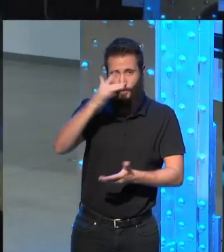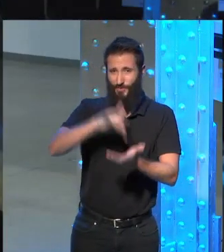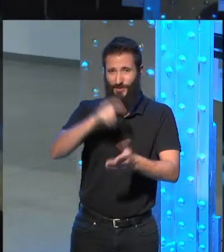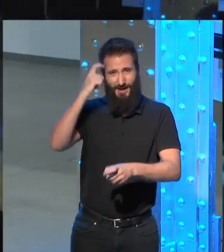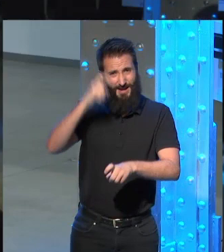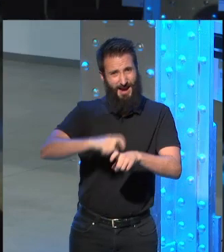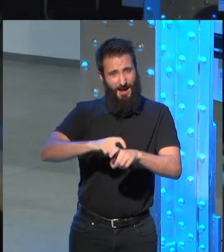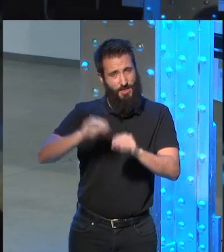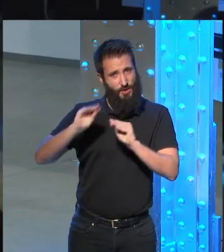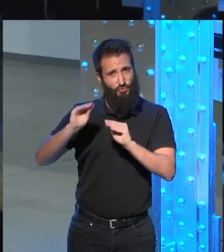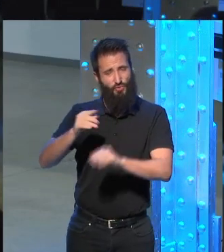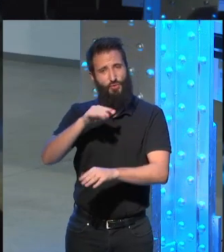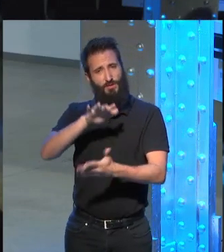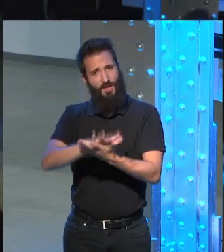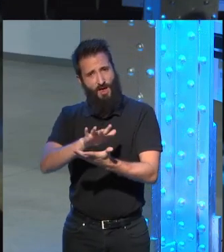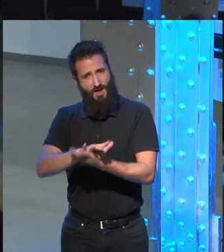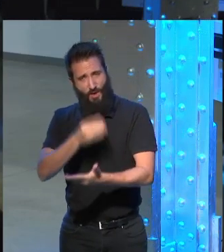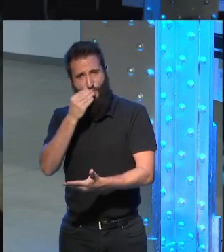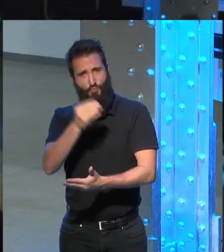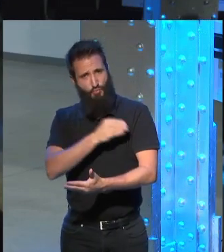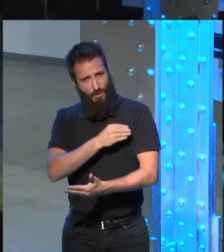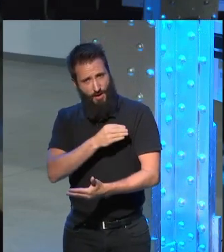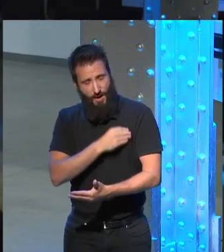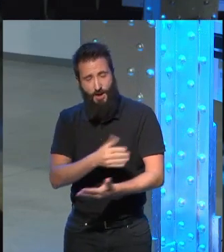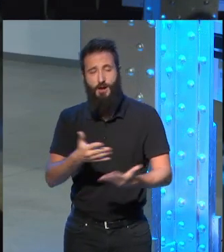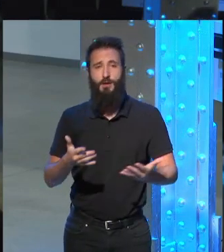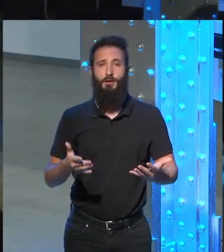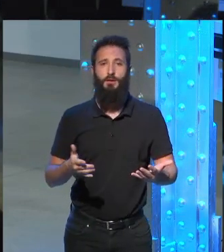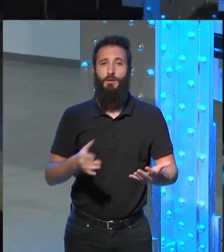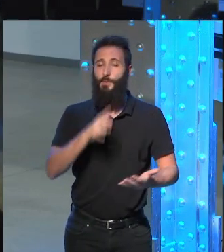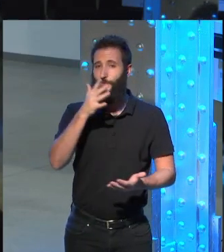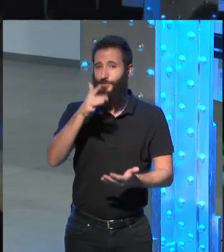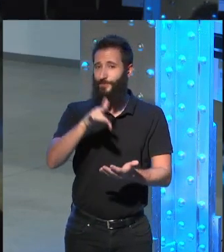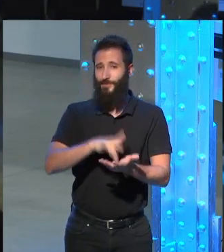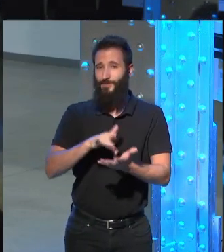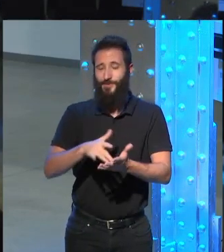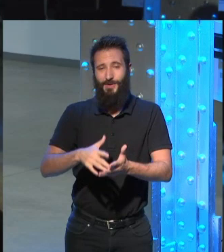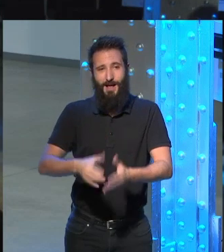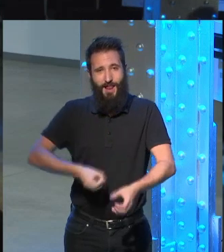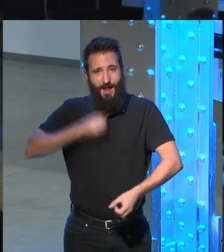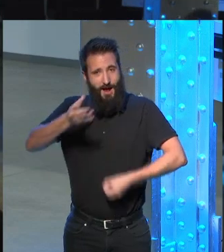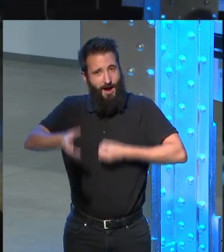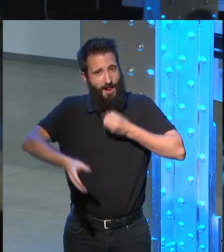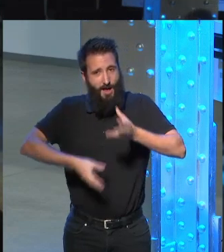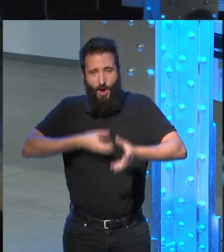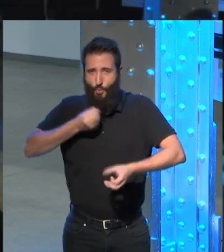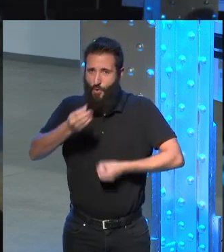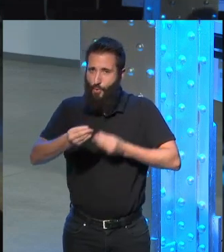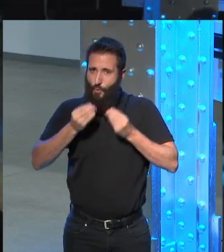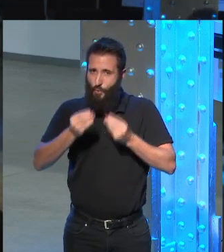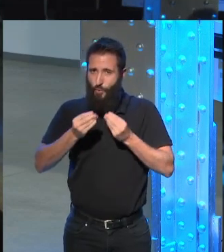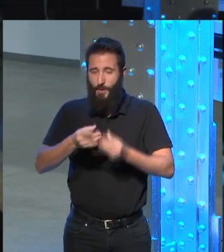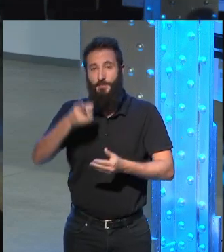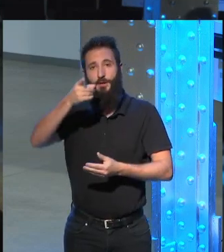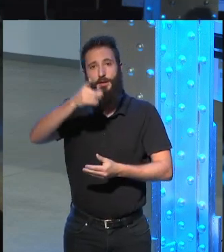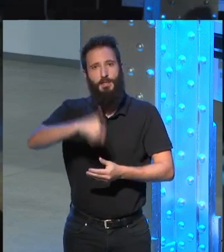y la bondad con la que se expresaba y la altísima